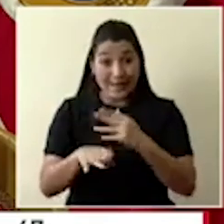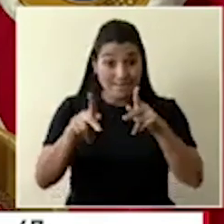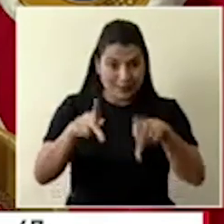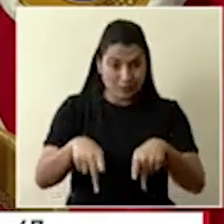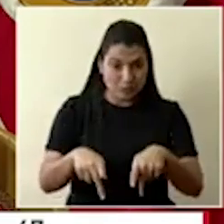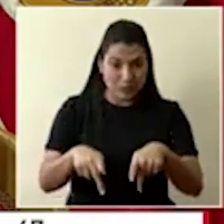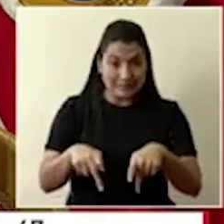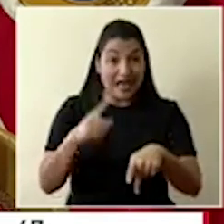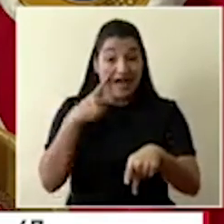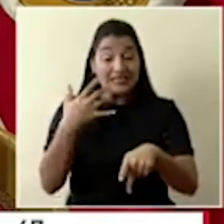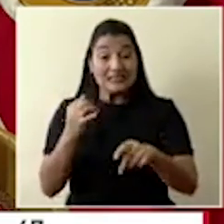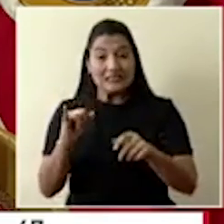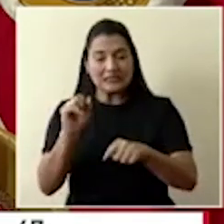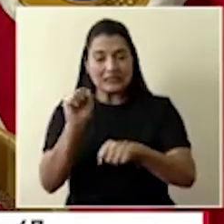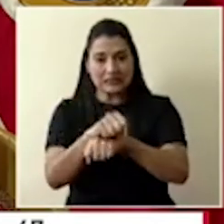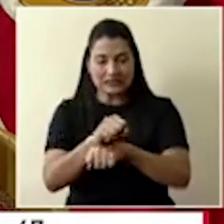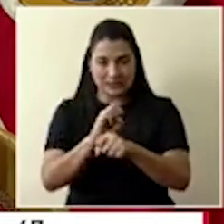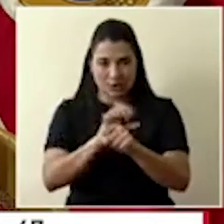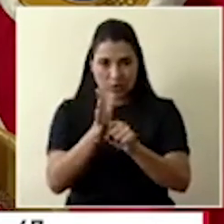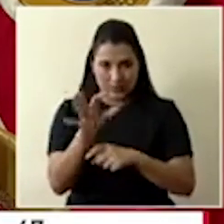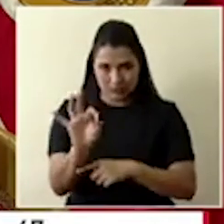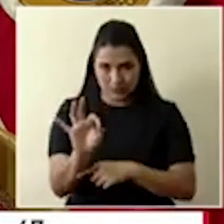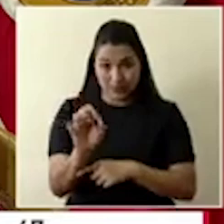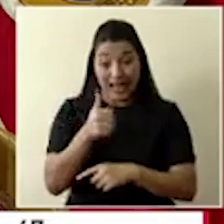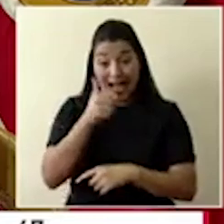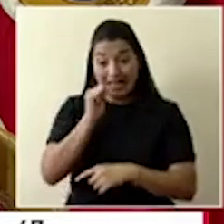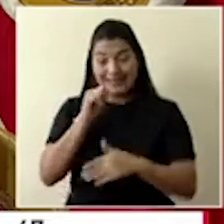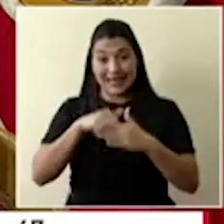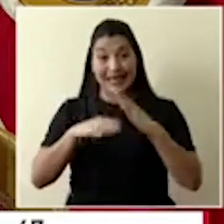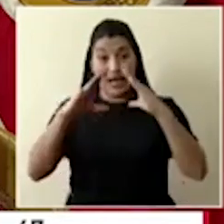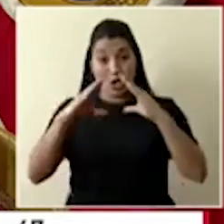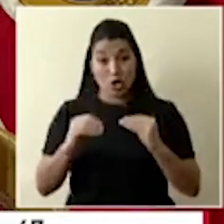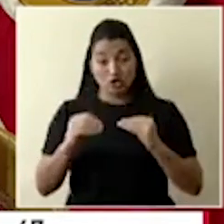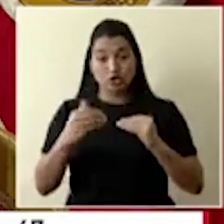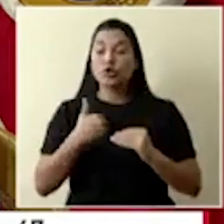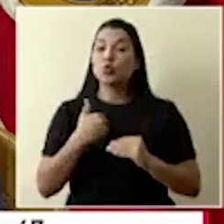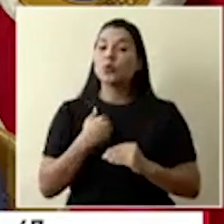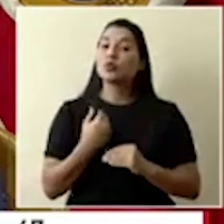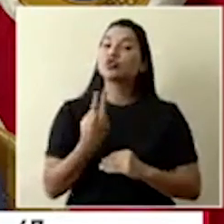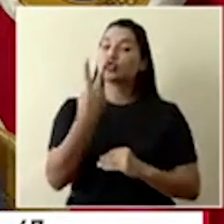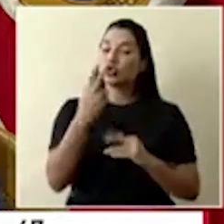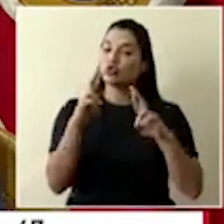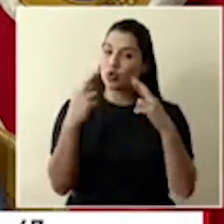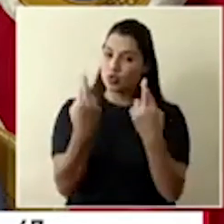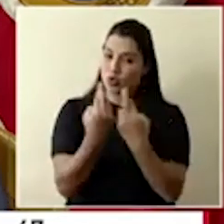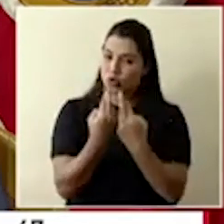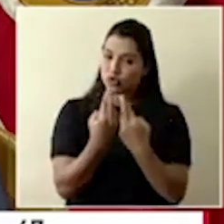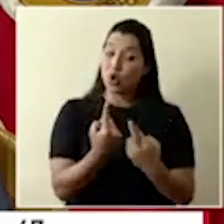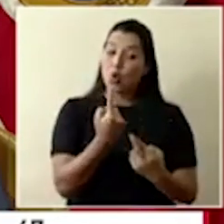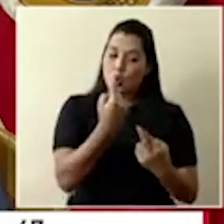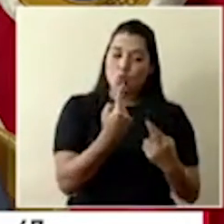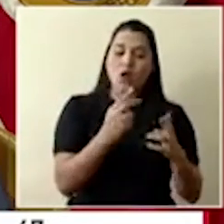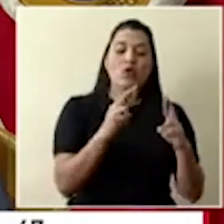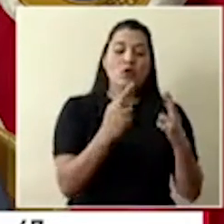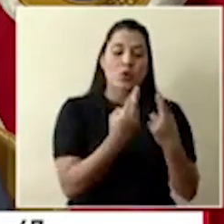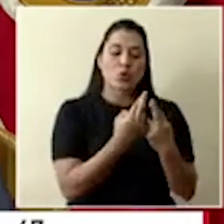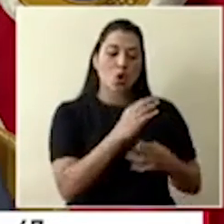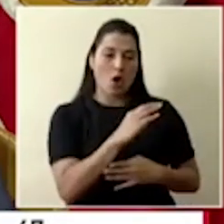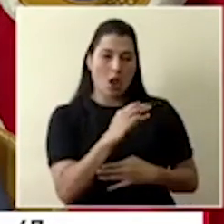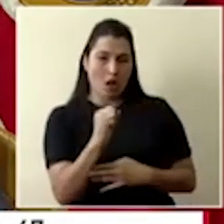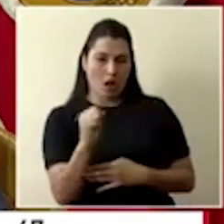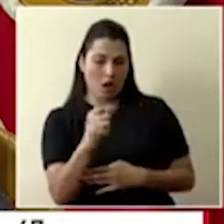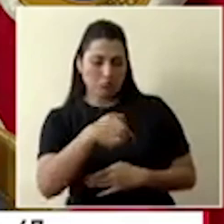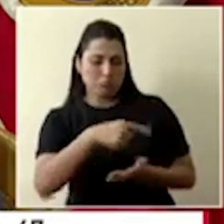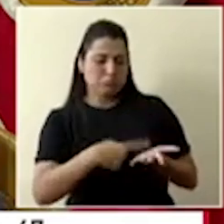También en la noche tuvimos dos reuniones, una interna a la caja, otra con el Cloromido Picado. Y recordemos que hay tres